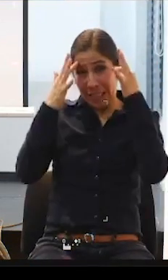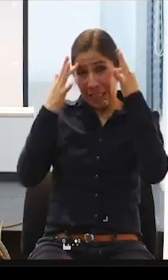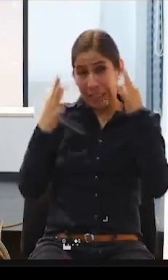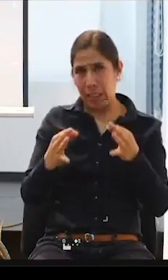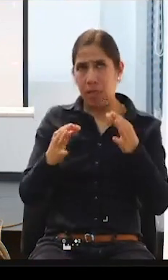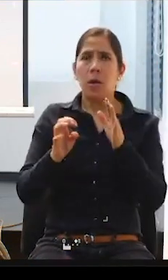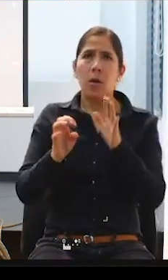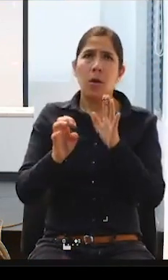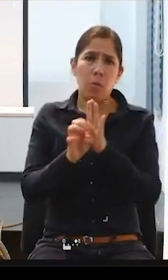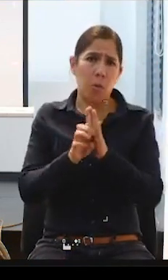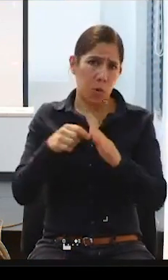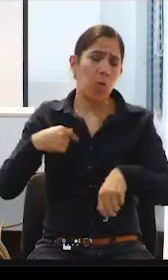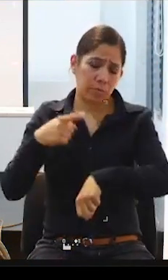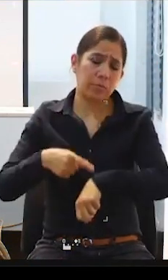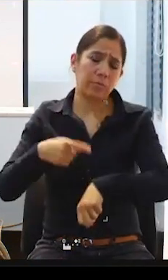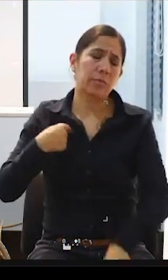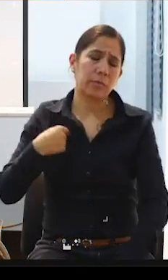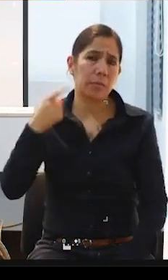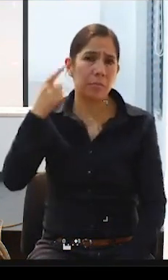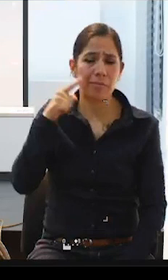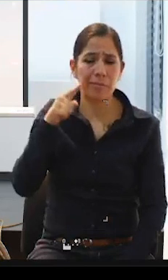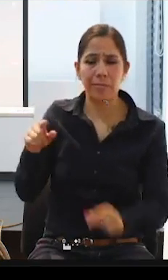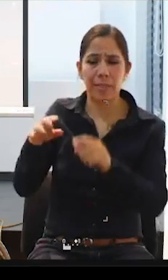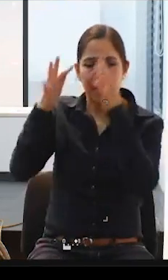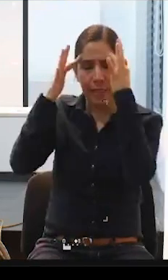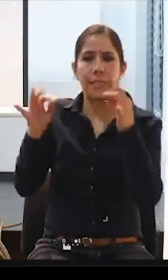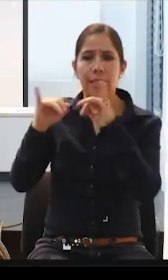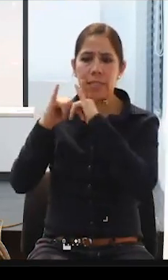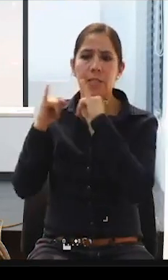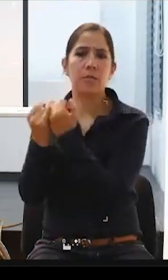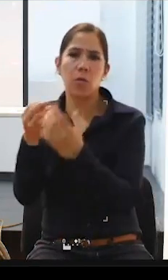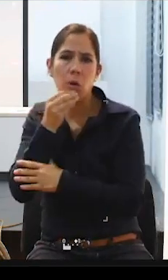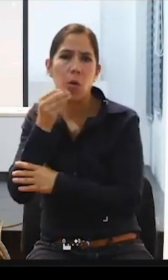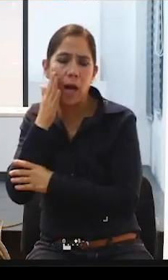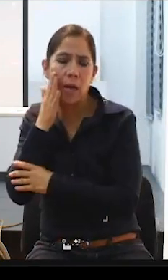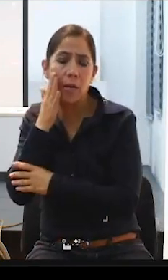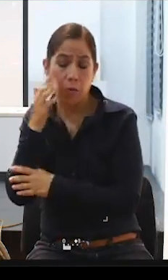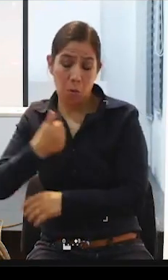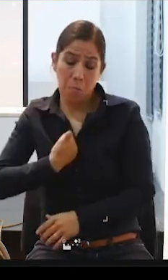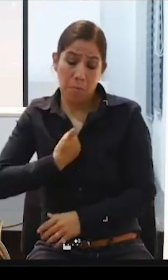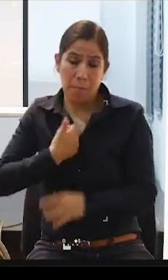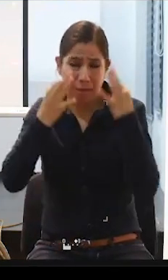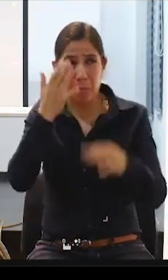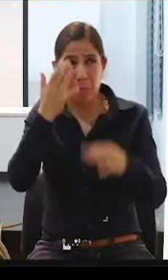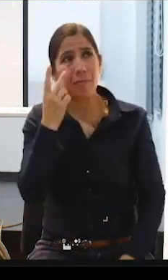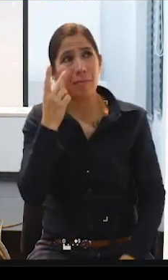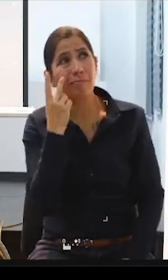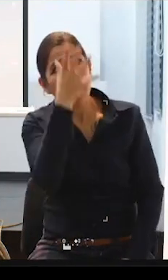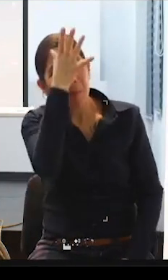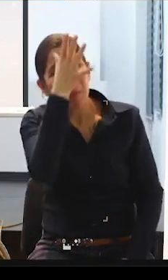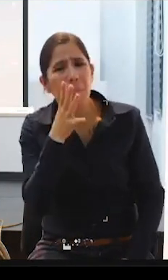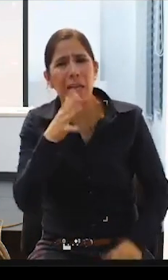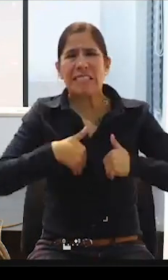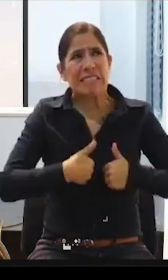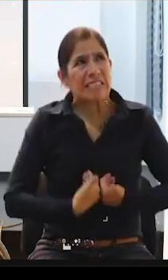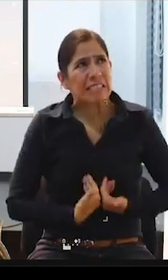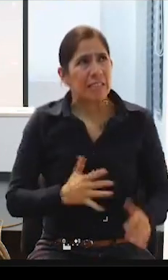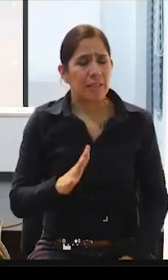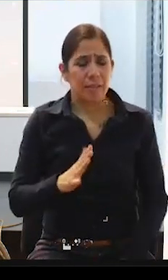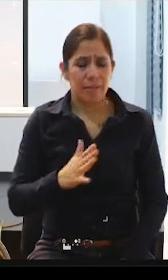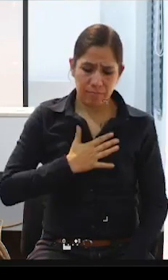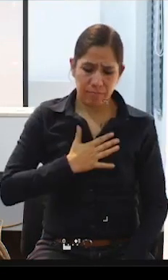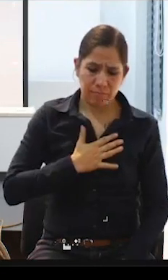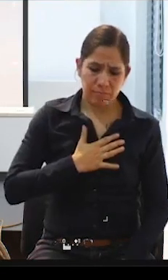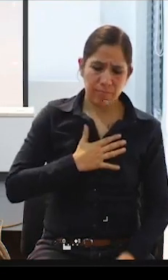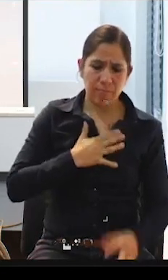en un momento tomar la decisión, era porque ves que tus padres ya no pueden contigo y ellos nunca van a tomar la decisión, tuve que tomar